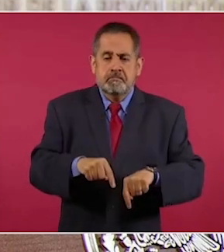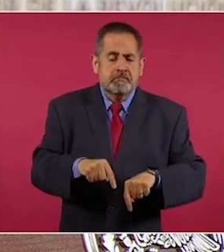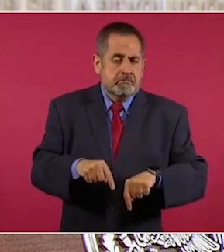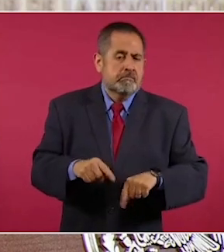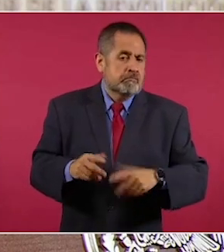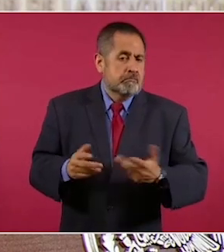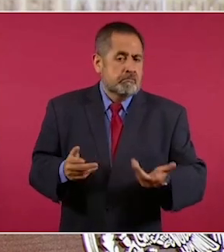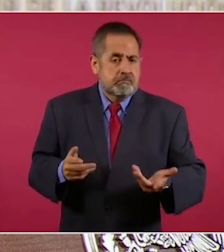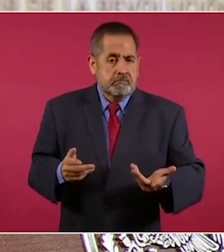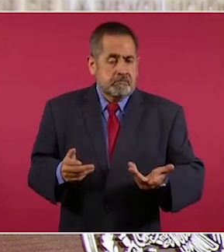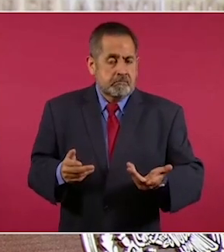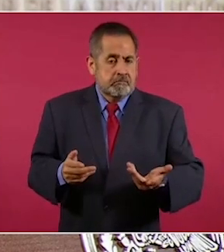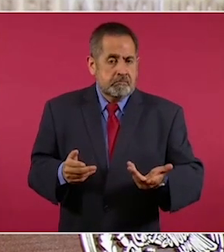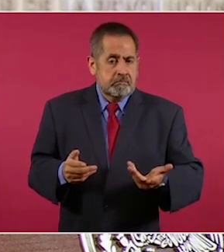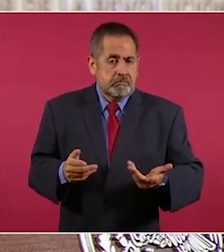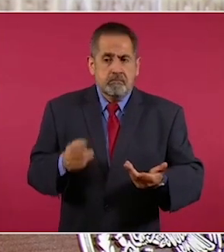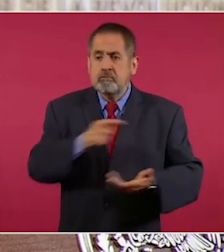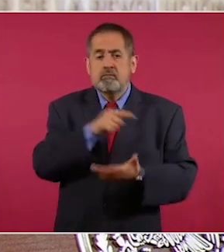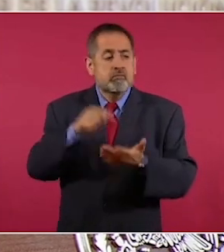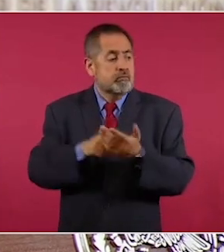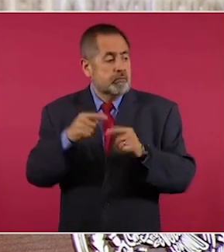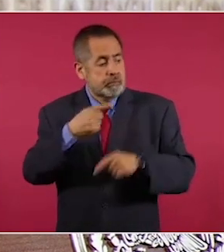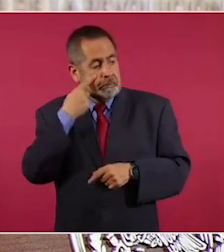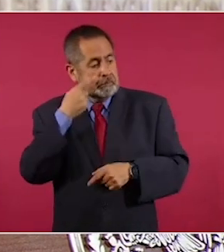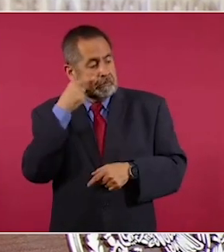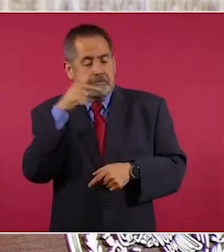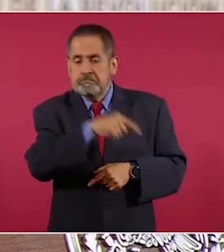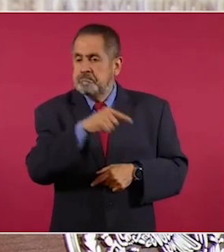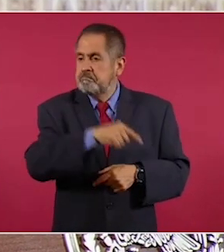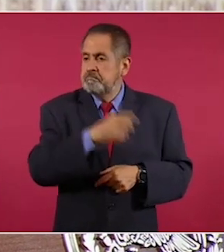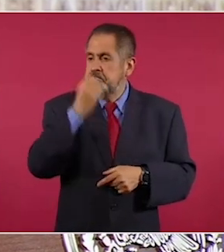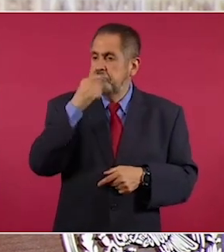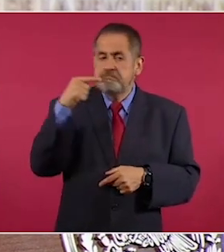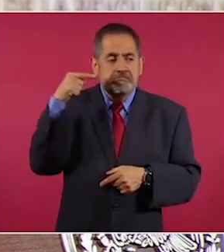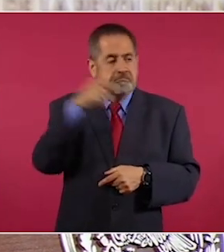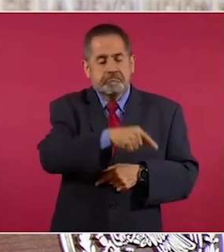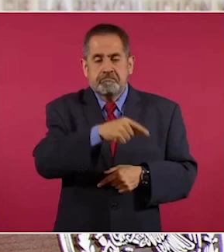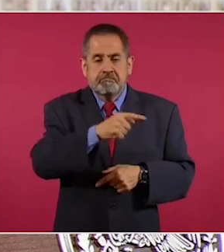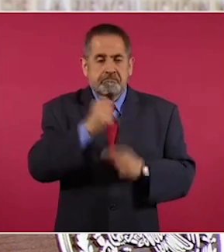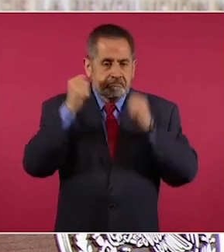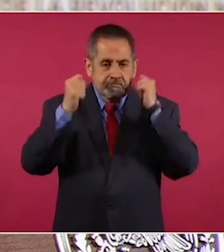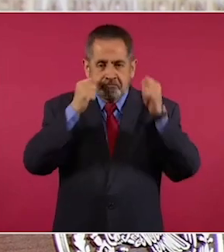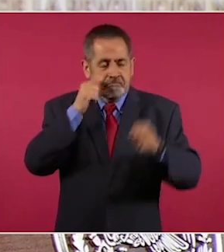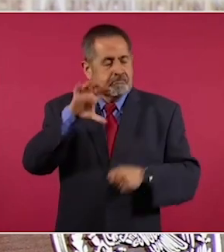y uno de los destinos turísticos más